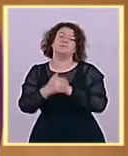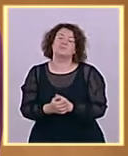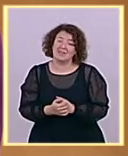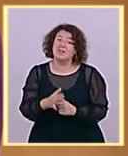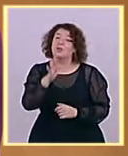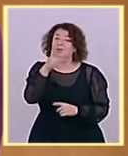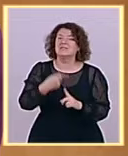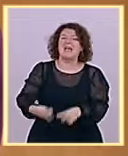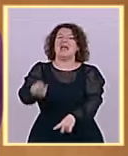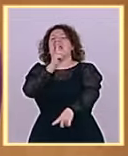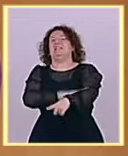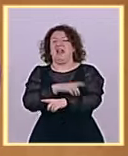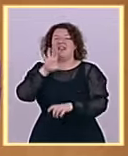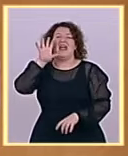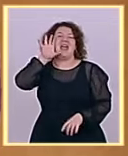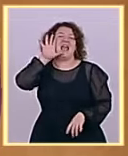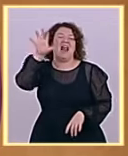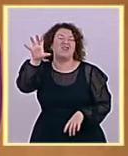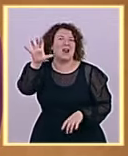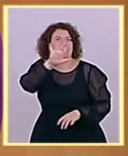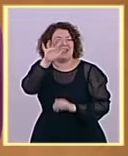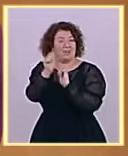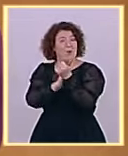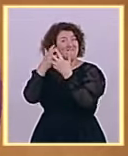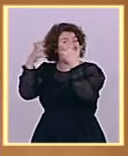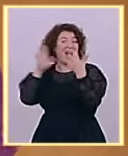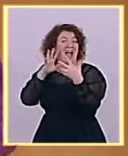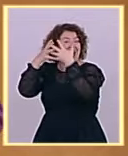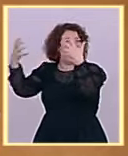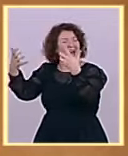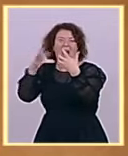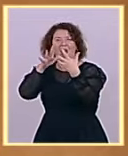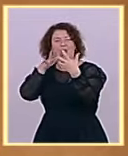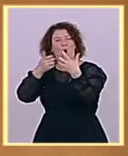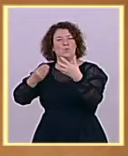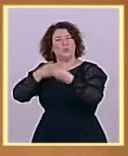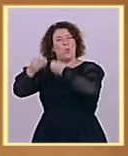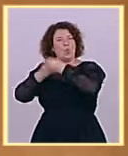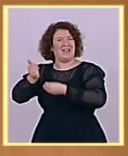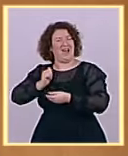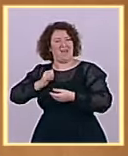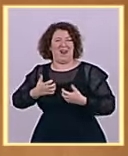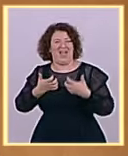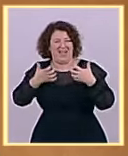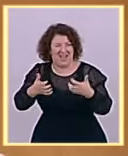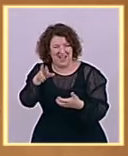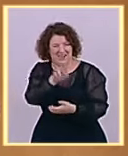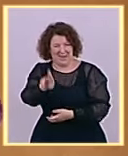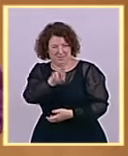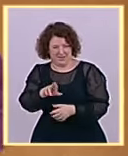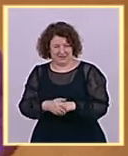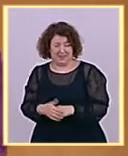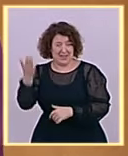suyo los lemas que se coreaban y que se repitieran para solicitar el referéndum.